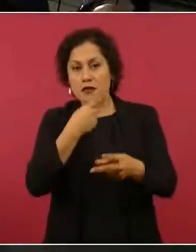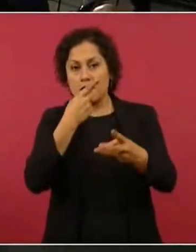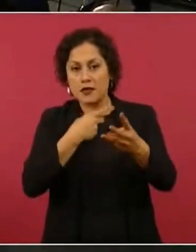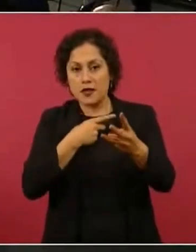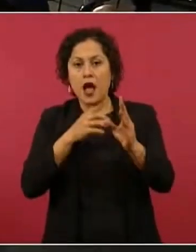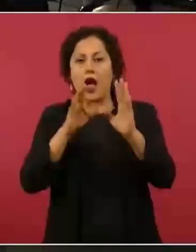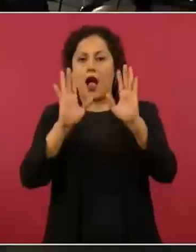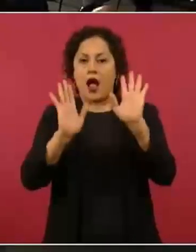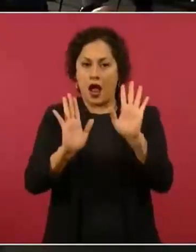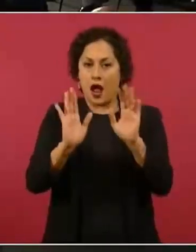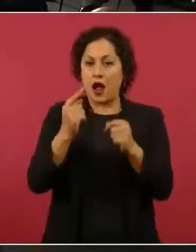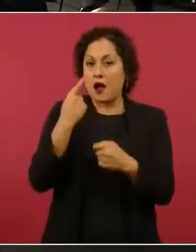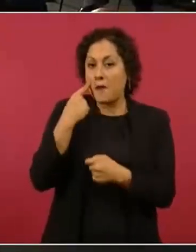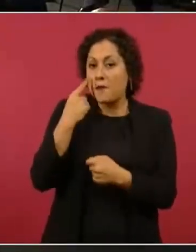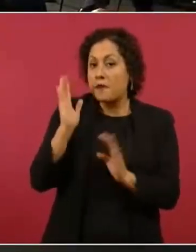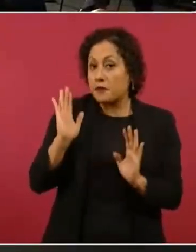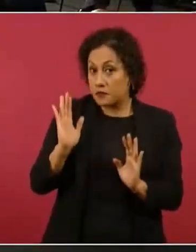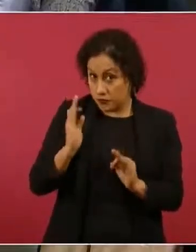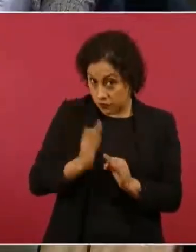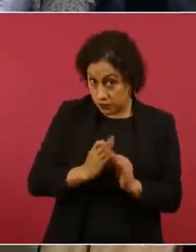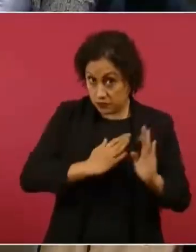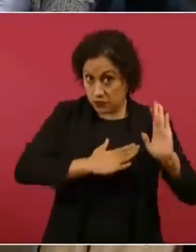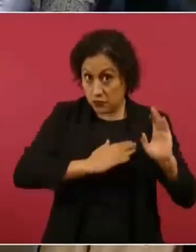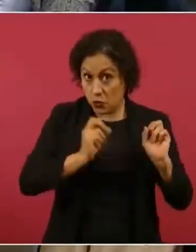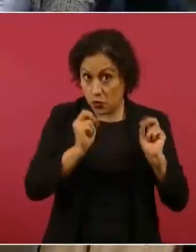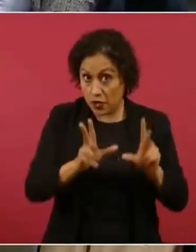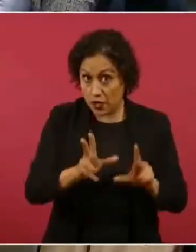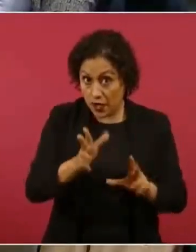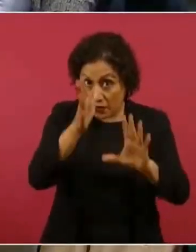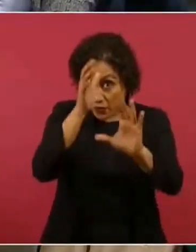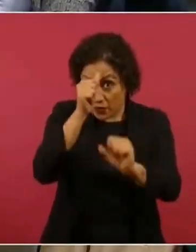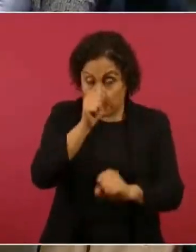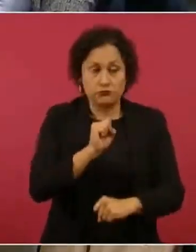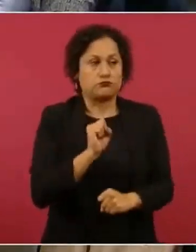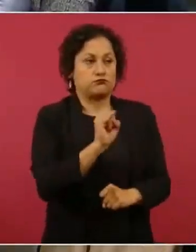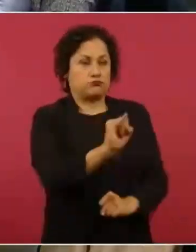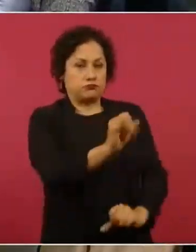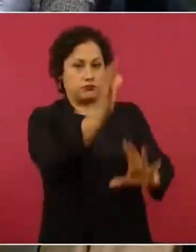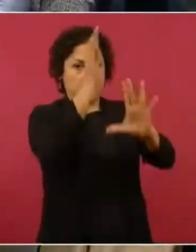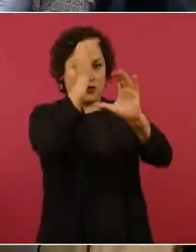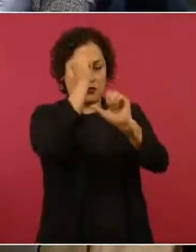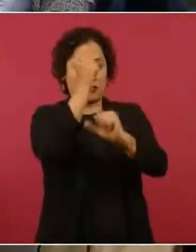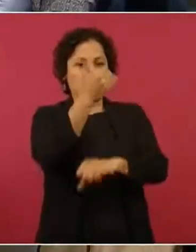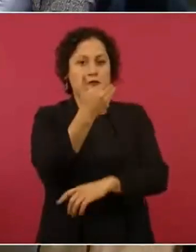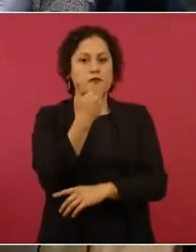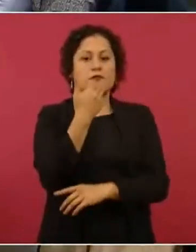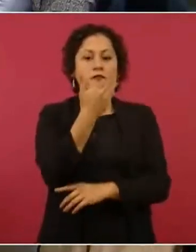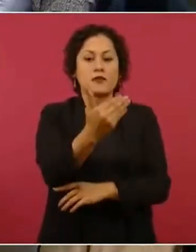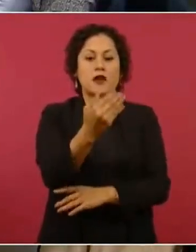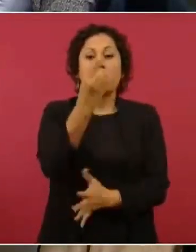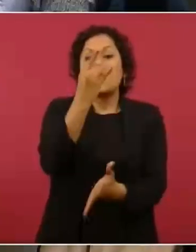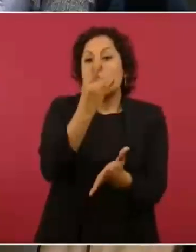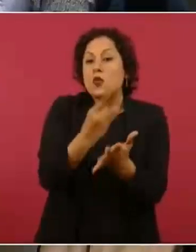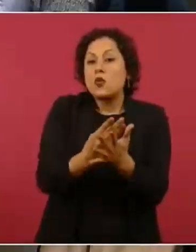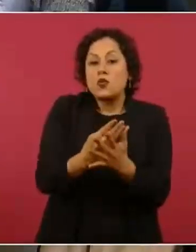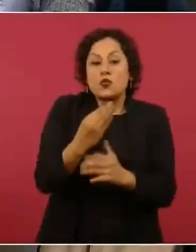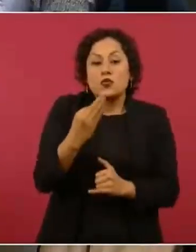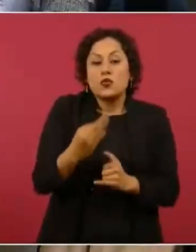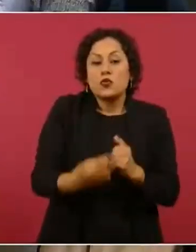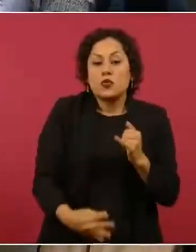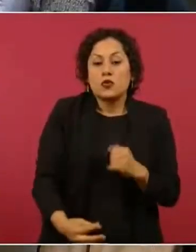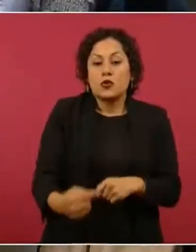Entonces, ese es mi compromiso. ¿Te parece? Me parece excelente y nada más destacar que yo